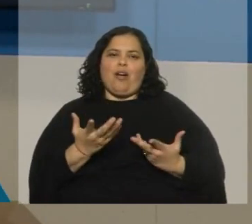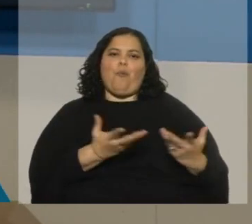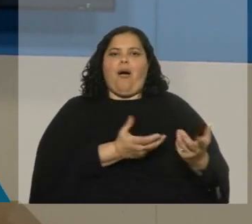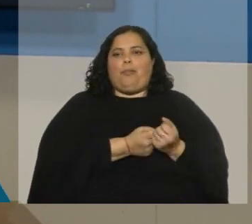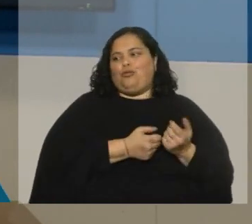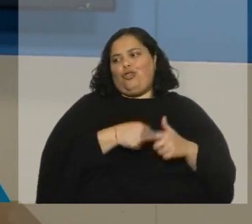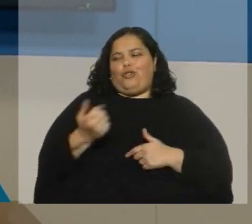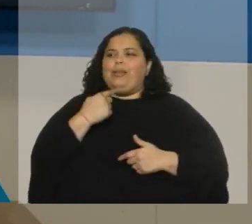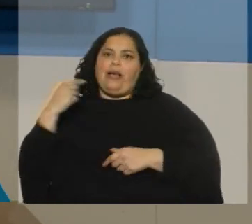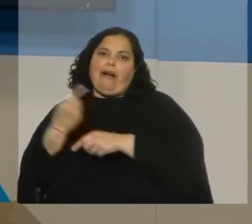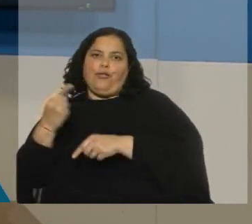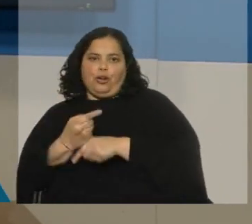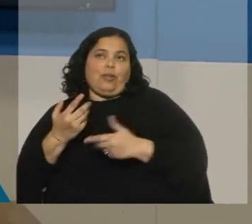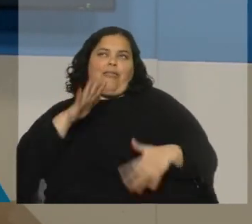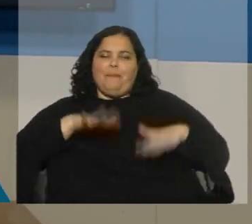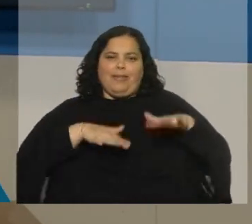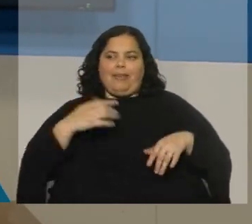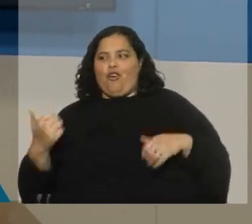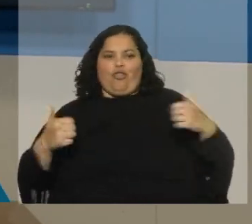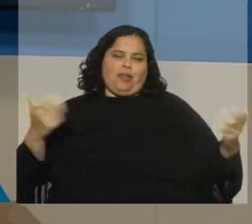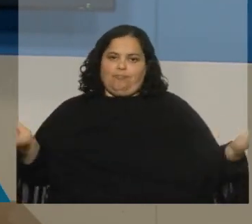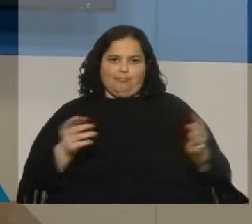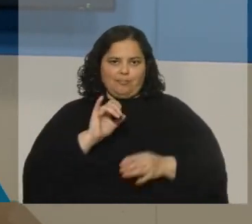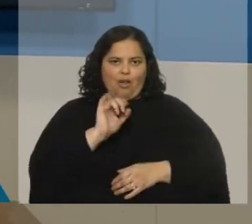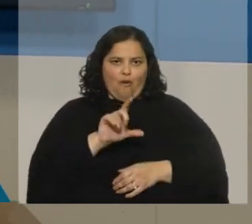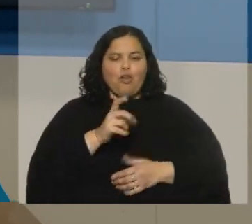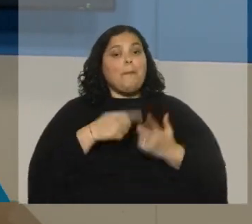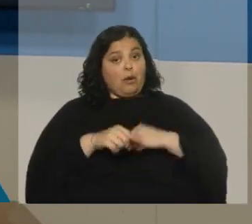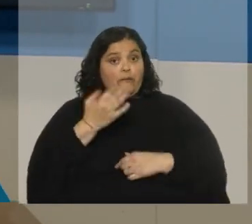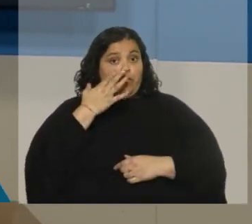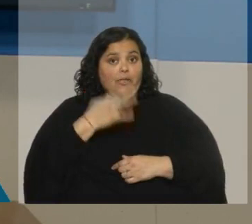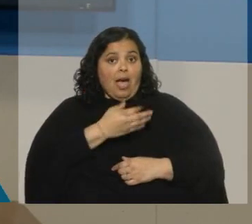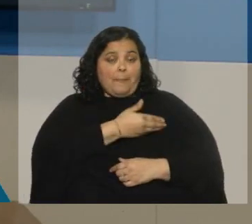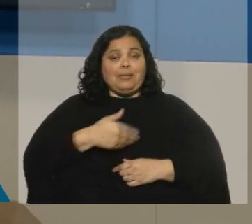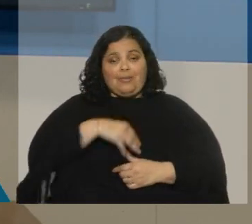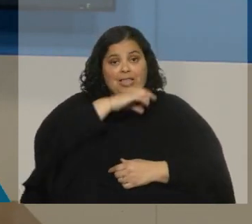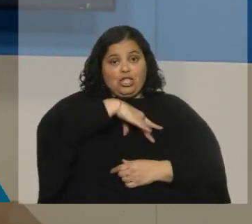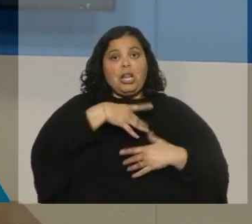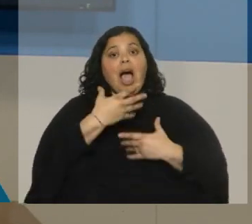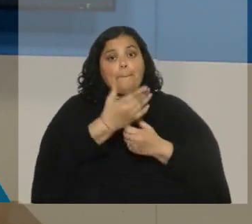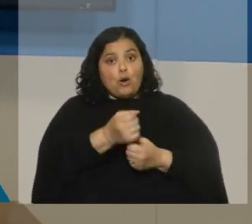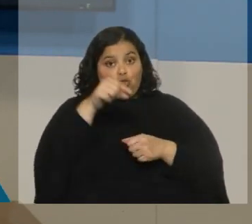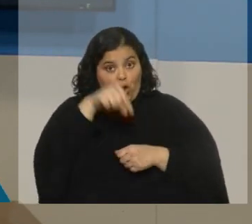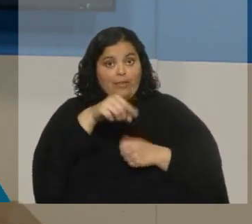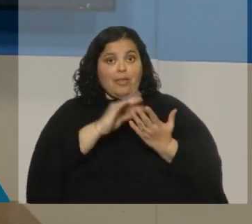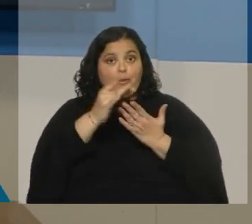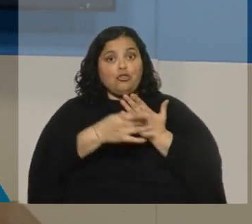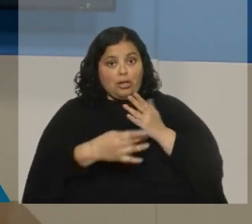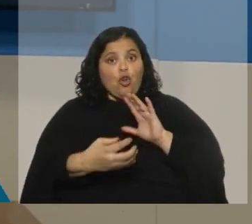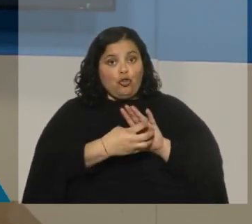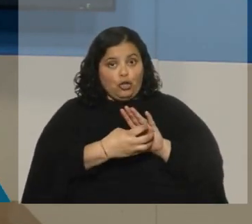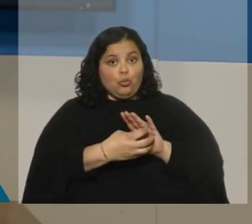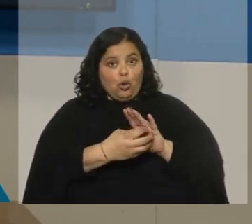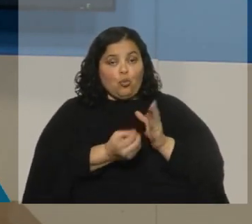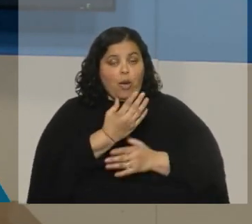molino, depende en qué bando esté. Lo cierto es que Boric sí apoyaba este proyecto de constitución. Lo cierto es que